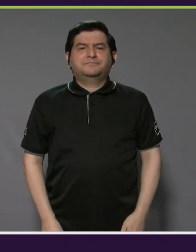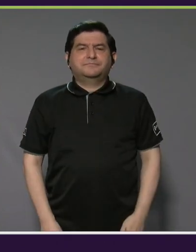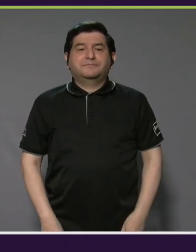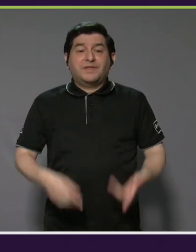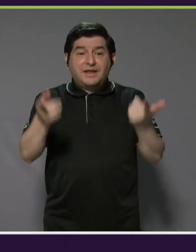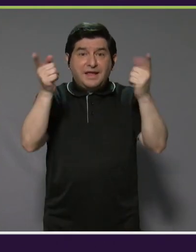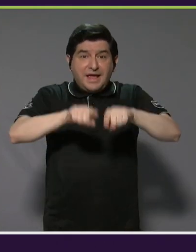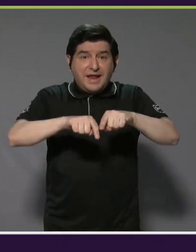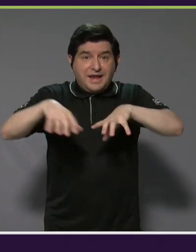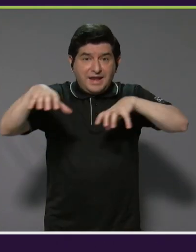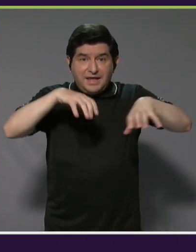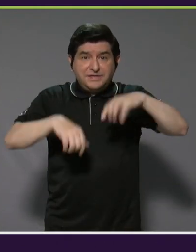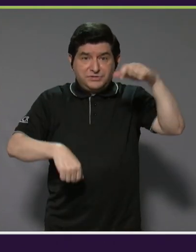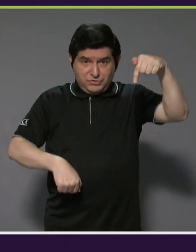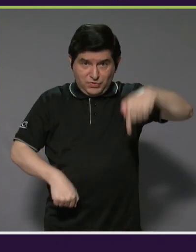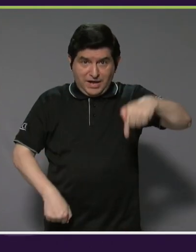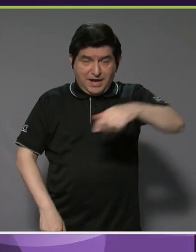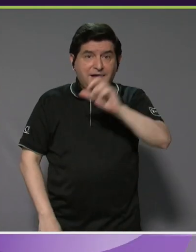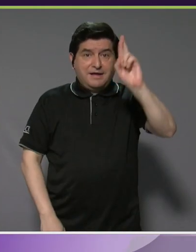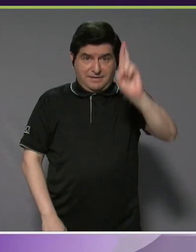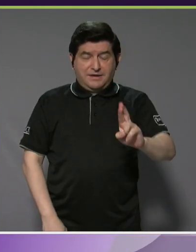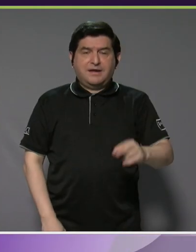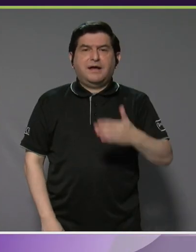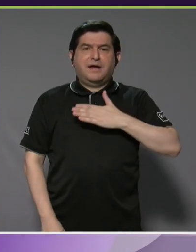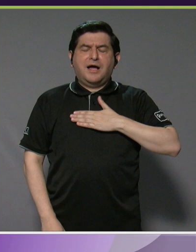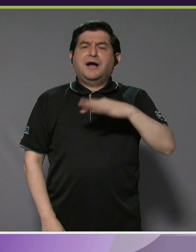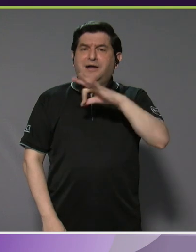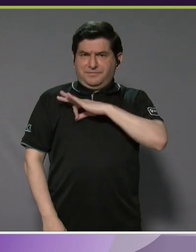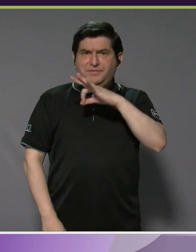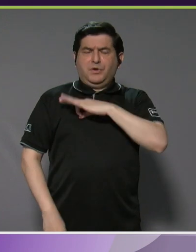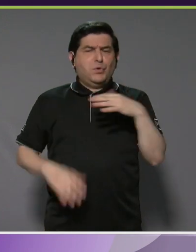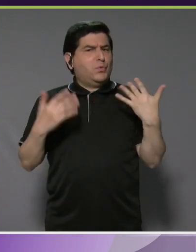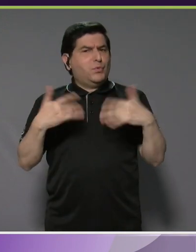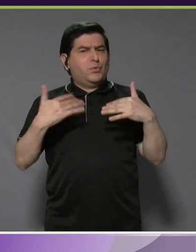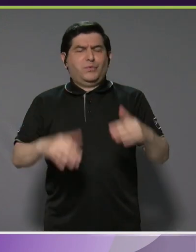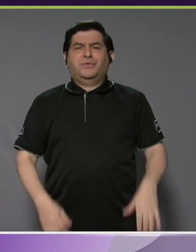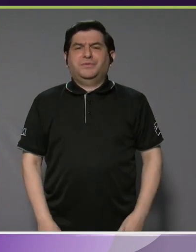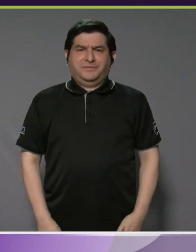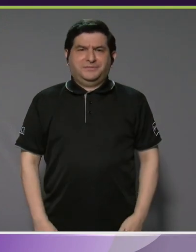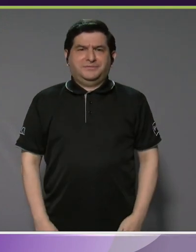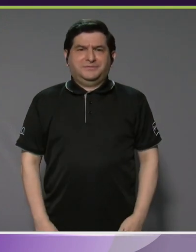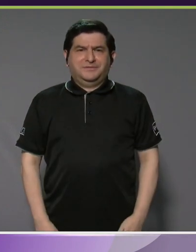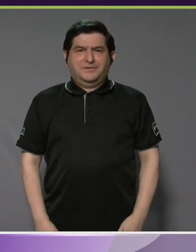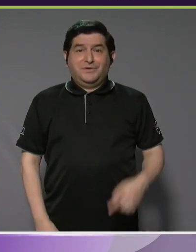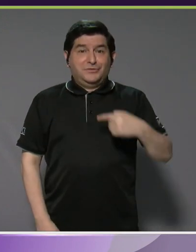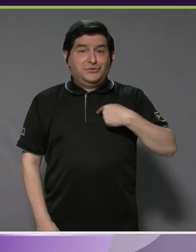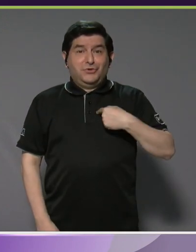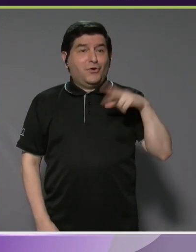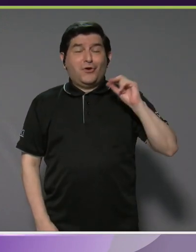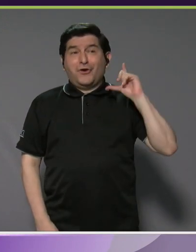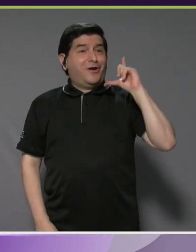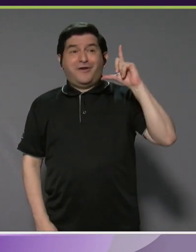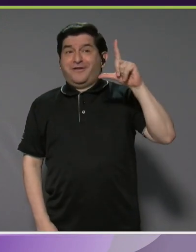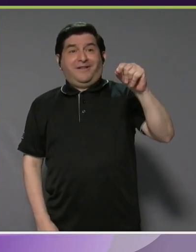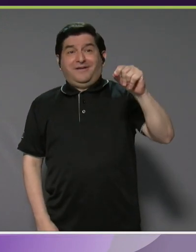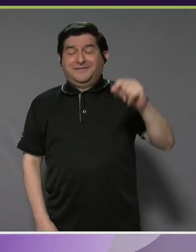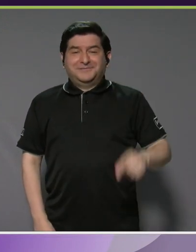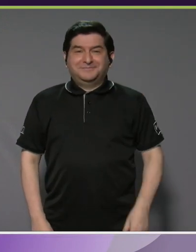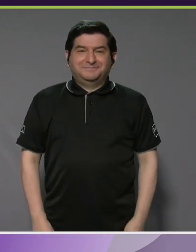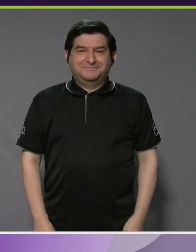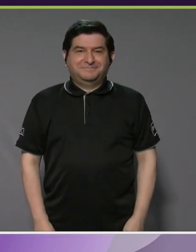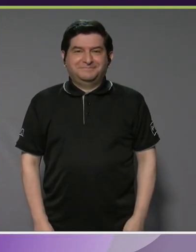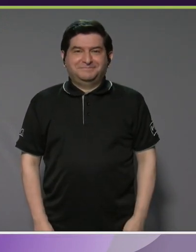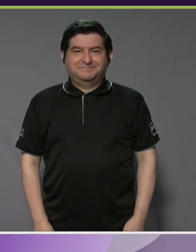hecho de hacer un evento aquí en Costa Rica me beneficia a mí mucho ya que no me queda tan lejos, entonces